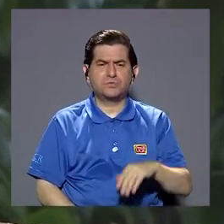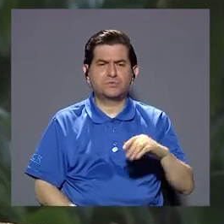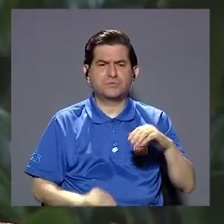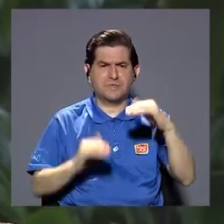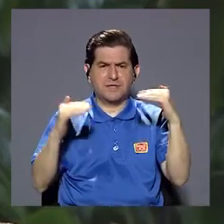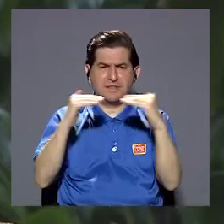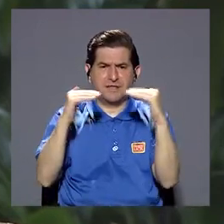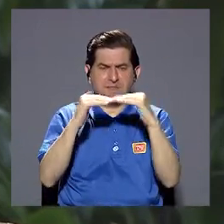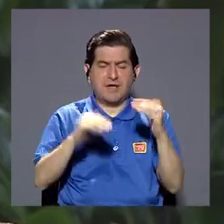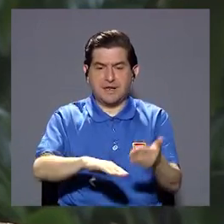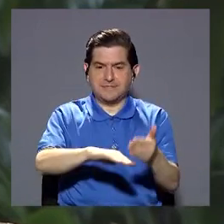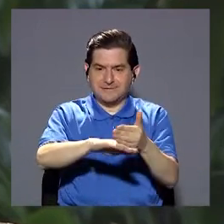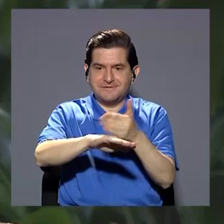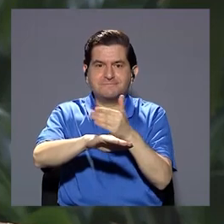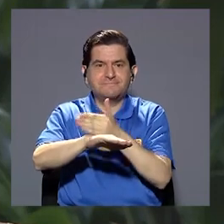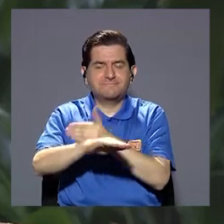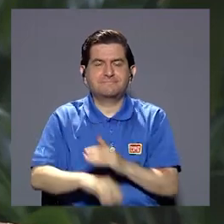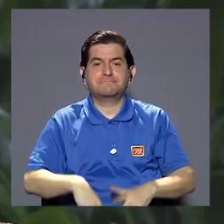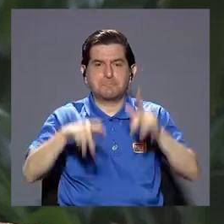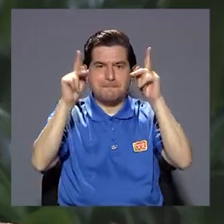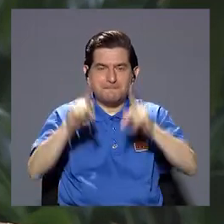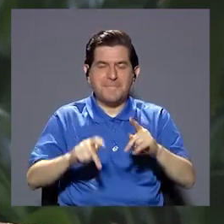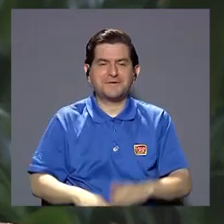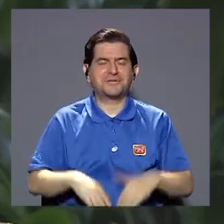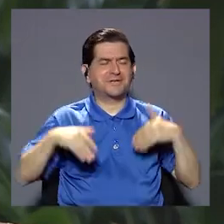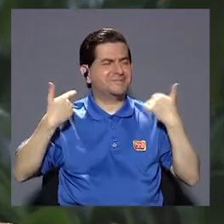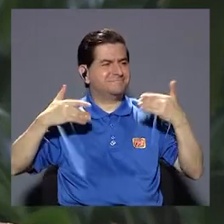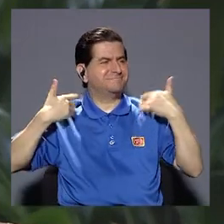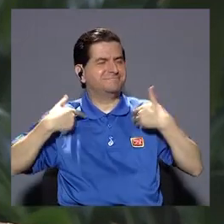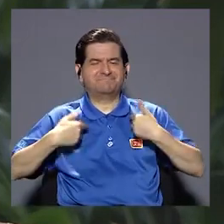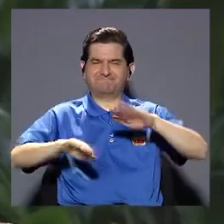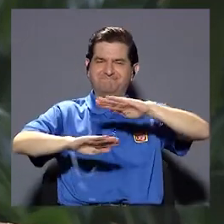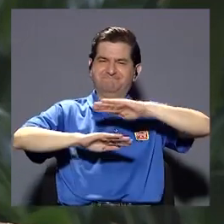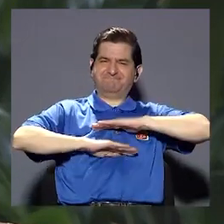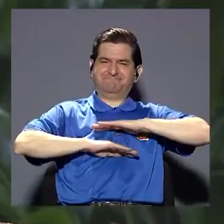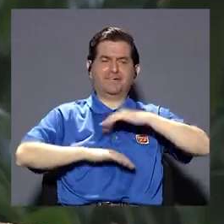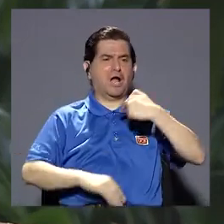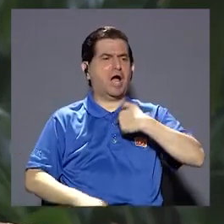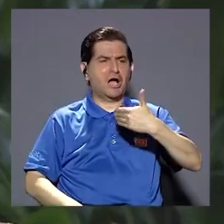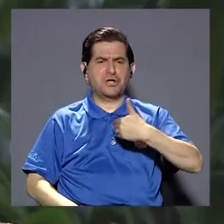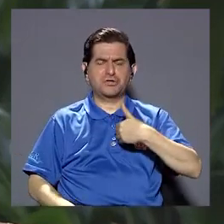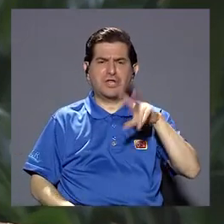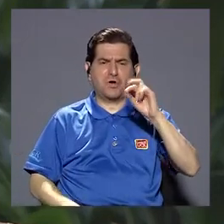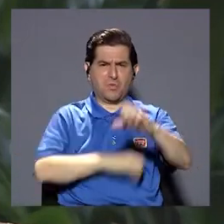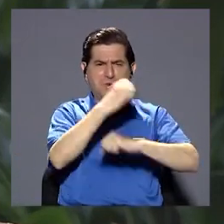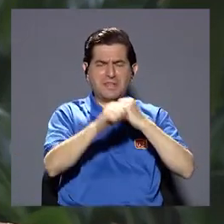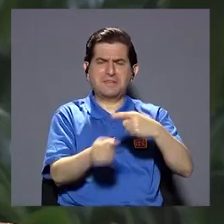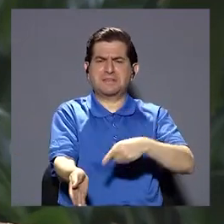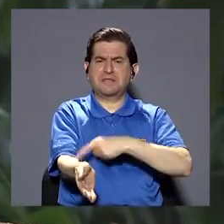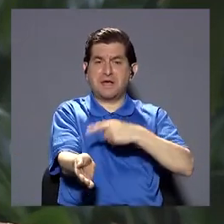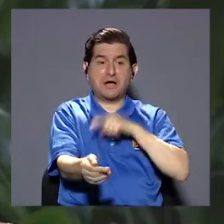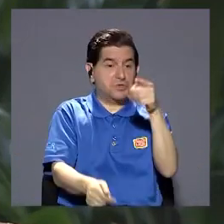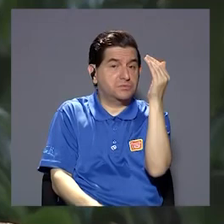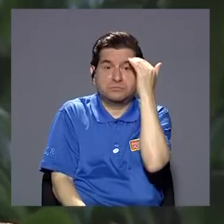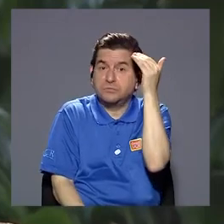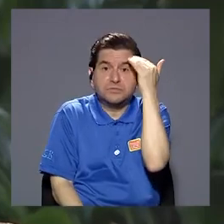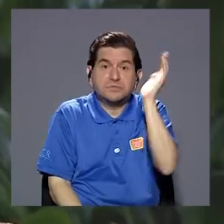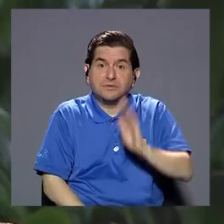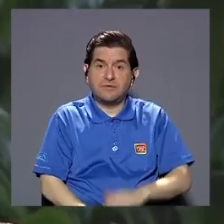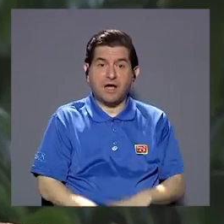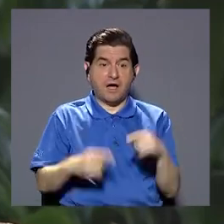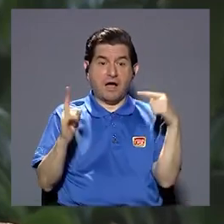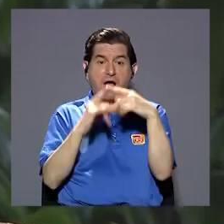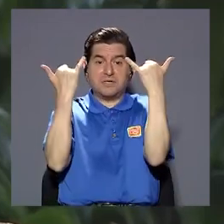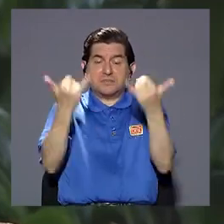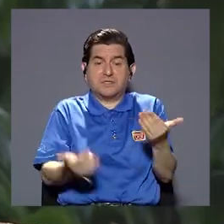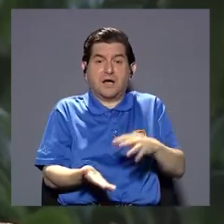lo hemos estado viendo a la hora de volver a hacer sus exámenes de control porque vemos que sus parámetros metabólicos van mejorando las